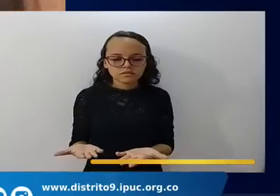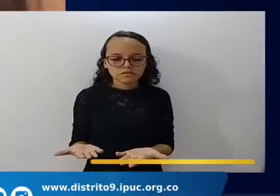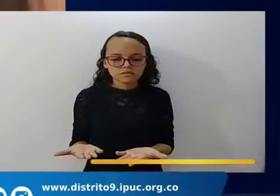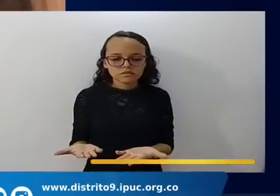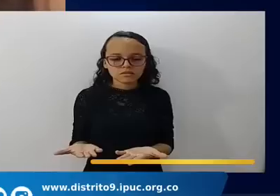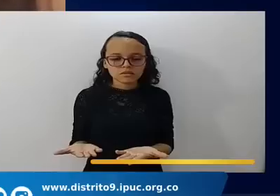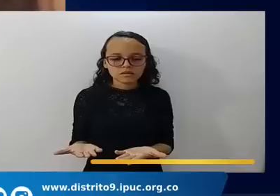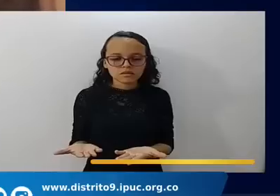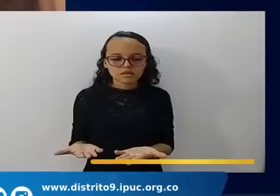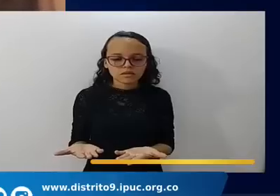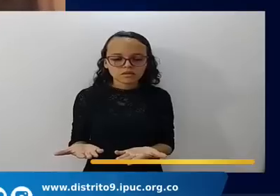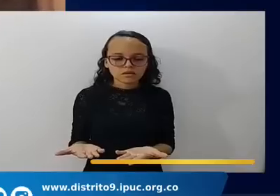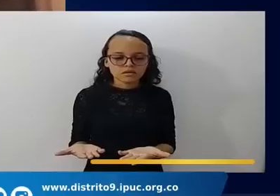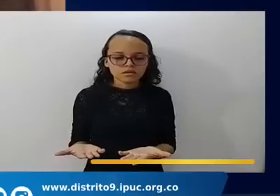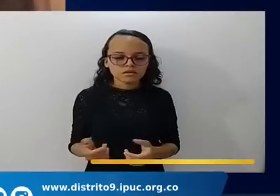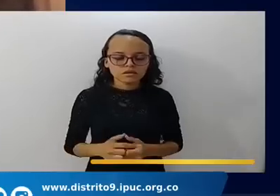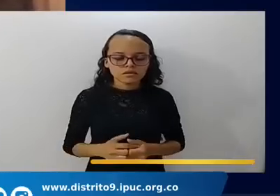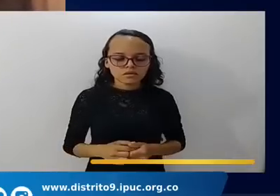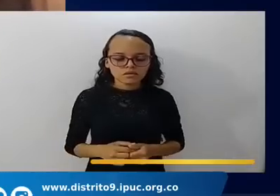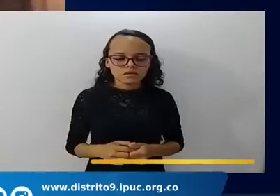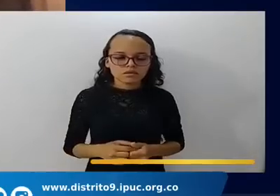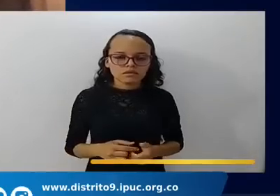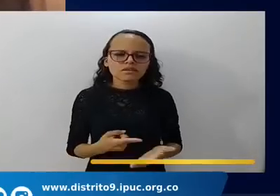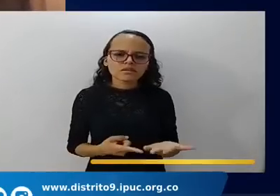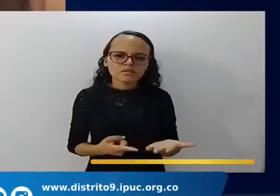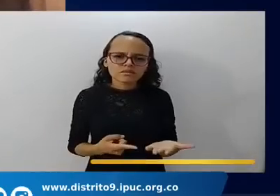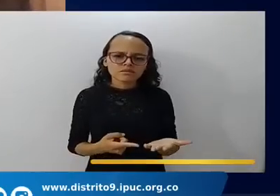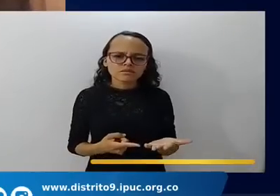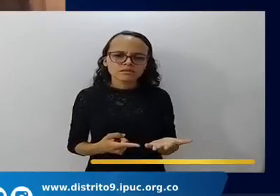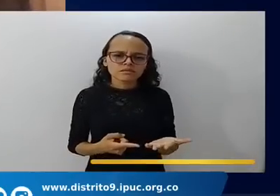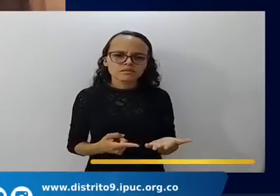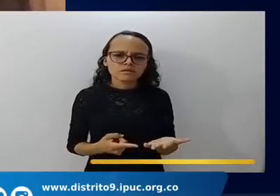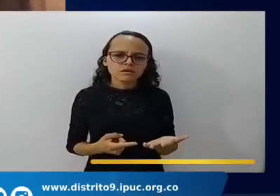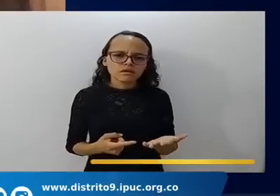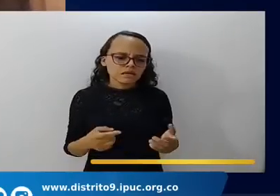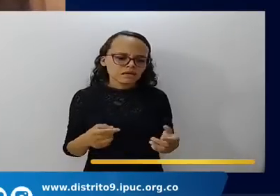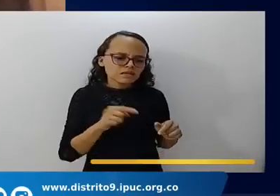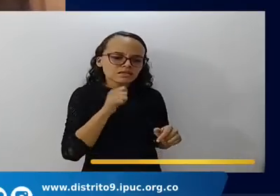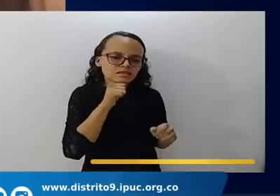son añadiduras. ¿Qué? Duras.